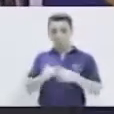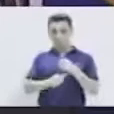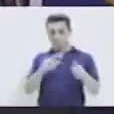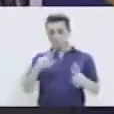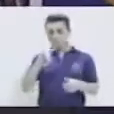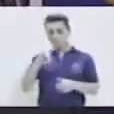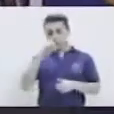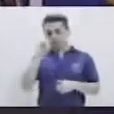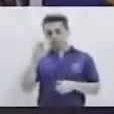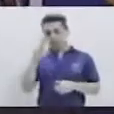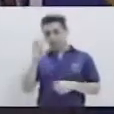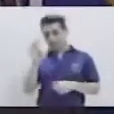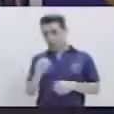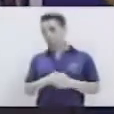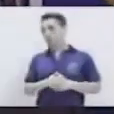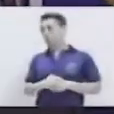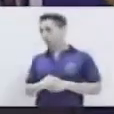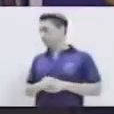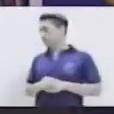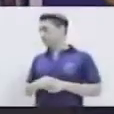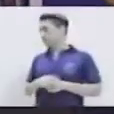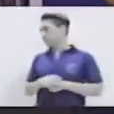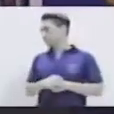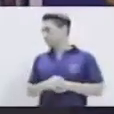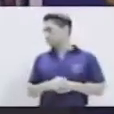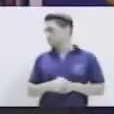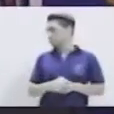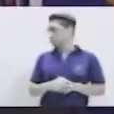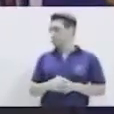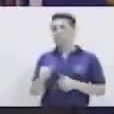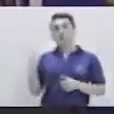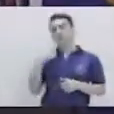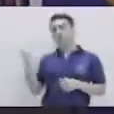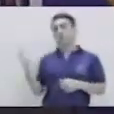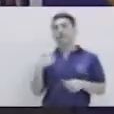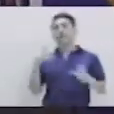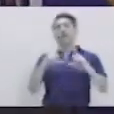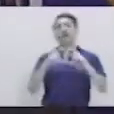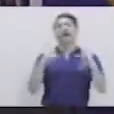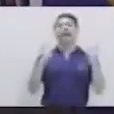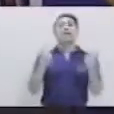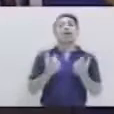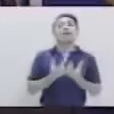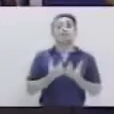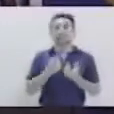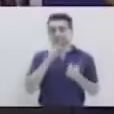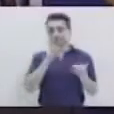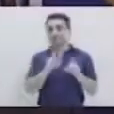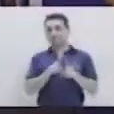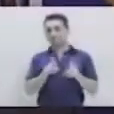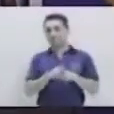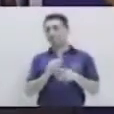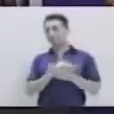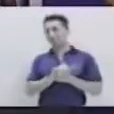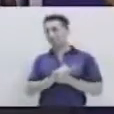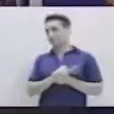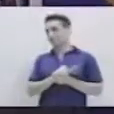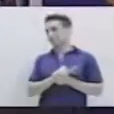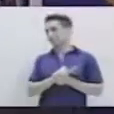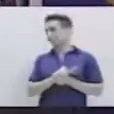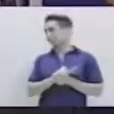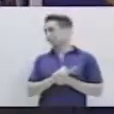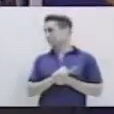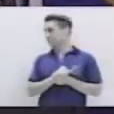Tenemos también algo que extrañamos mucho. ¡Nuestra clase! ¡Muy bien!